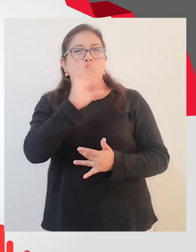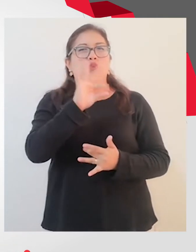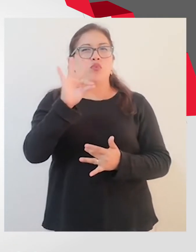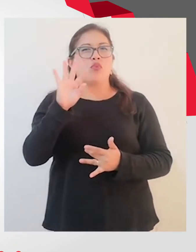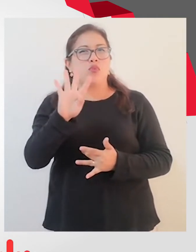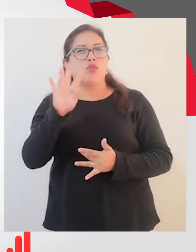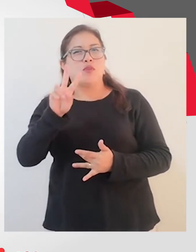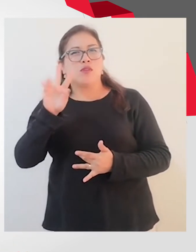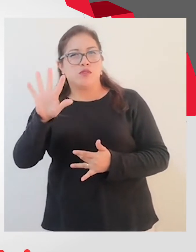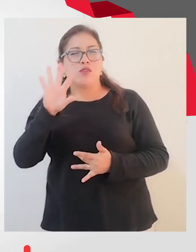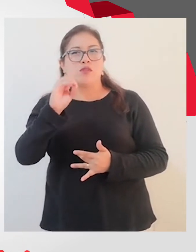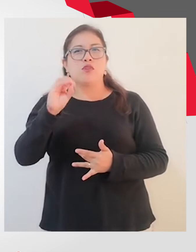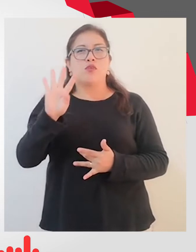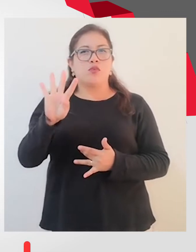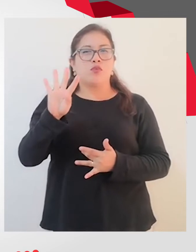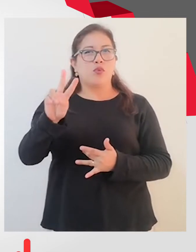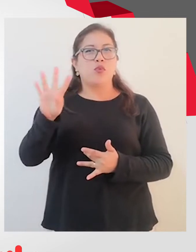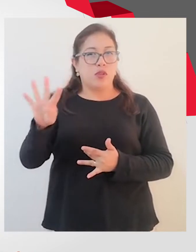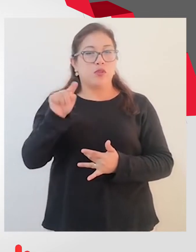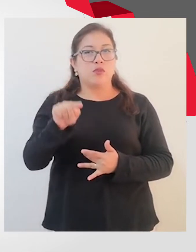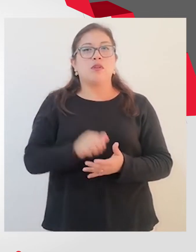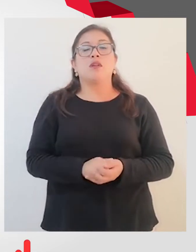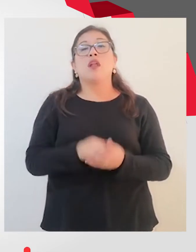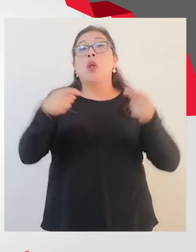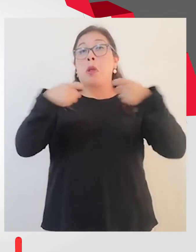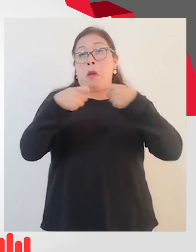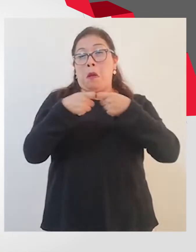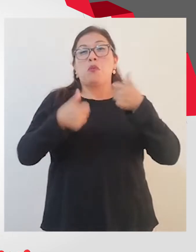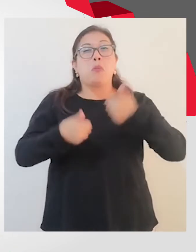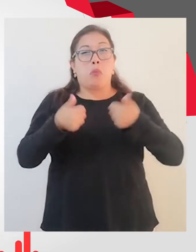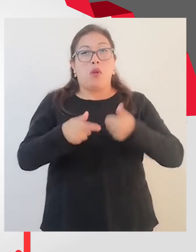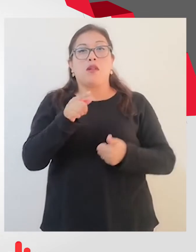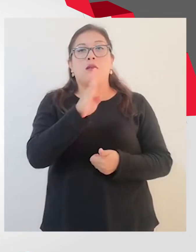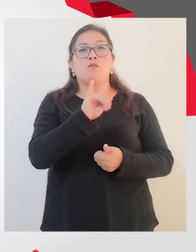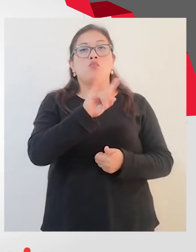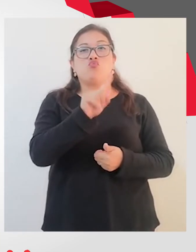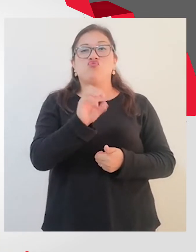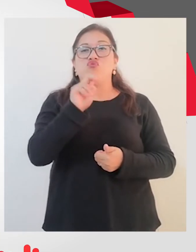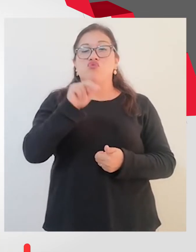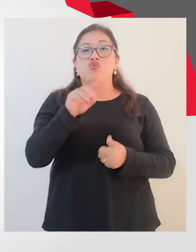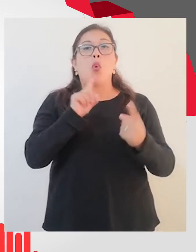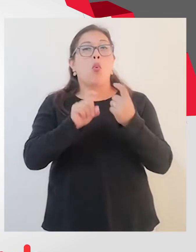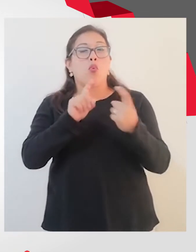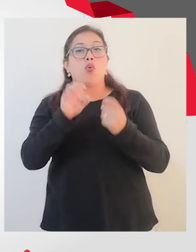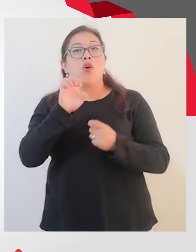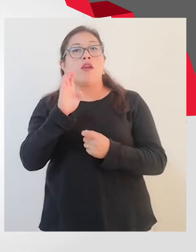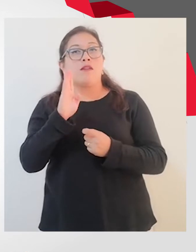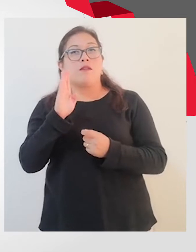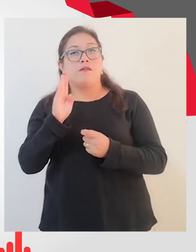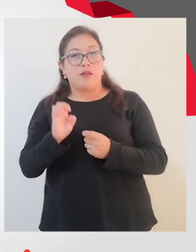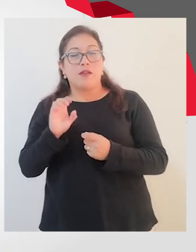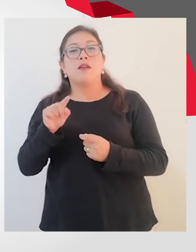944-524-204 y cuyo correo electrónico es buzondeconsultaeve